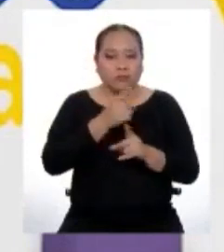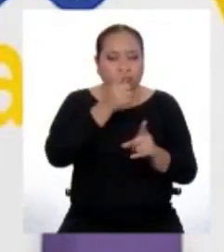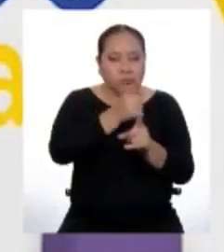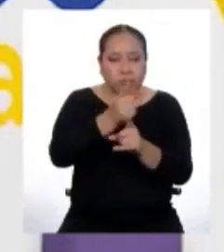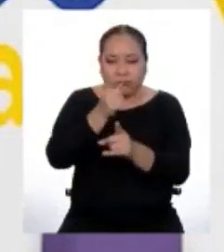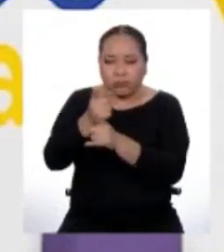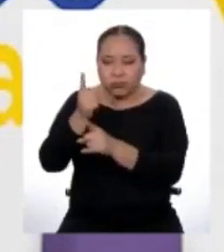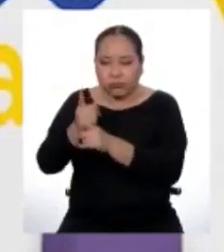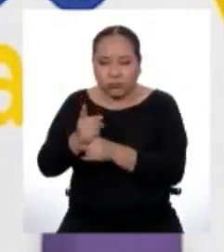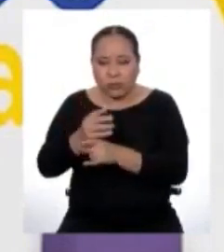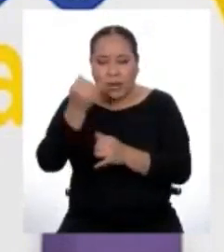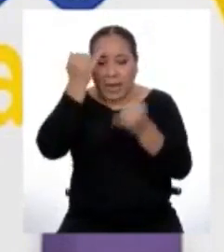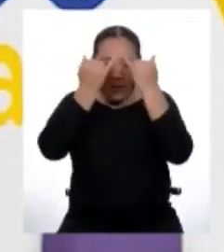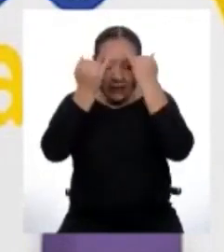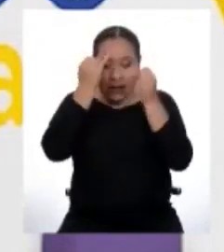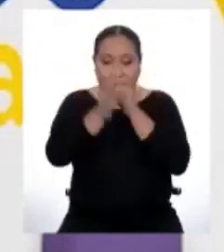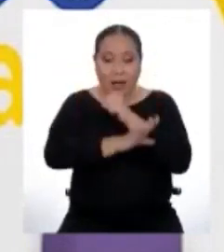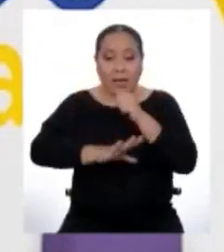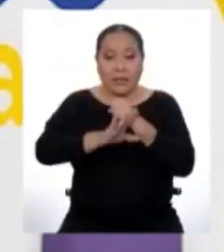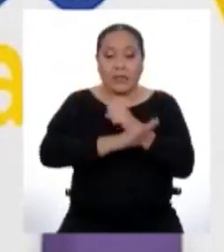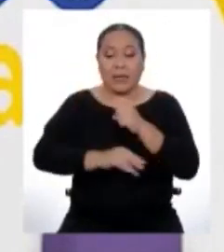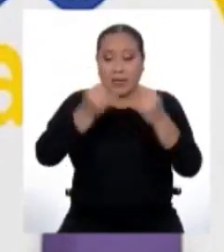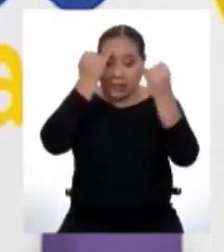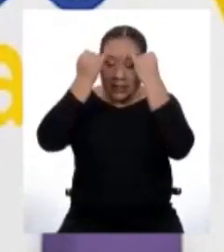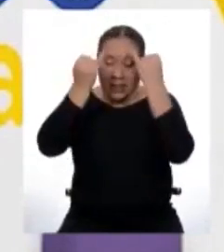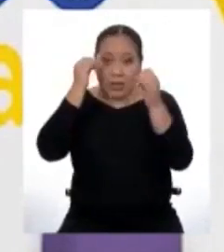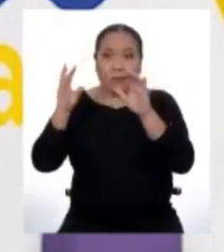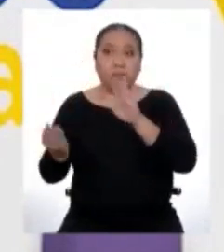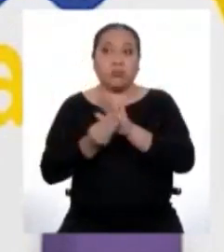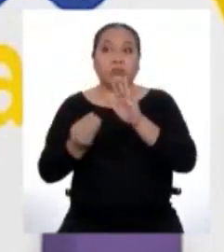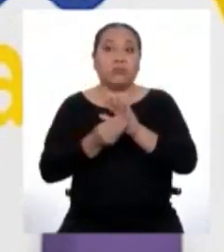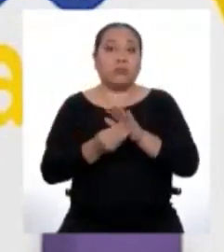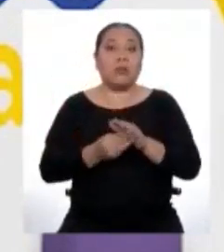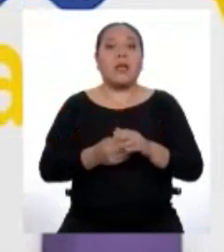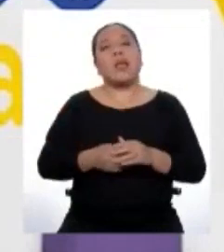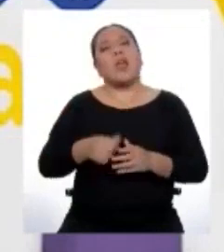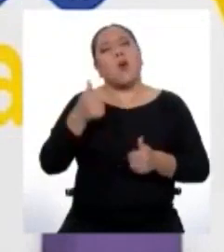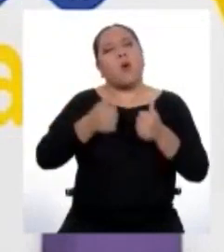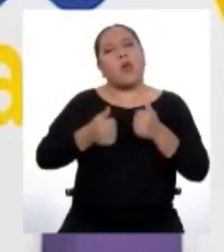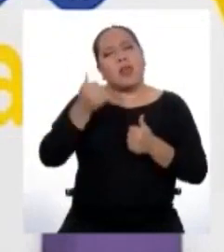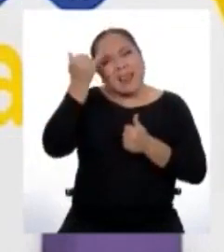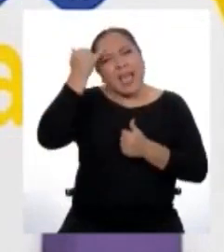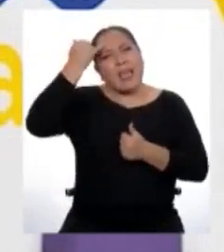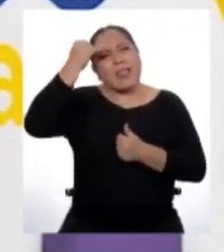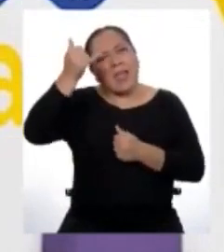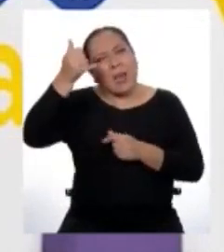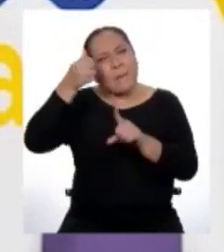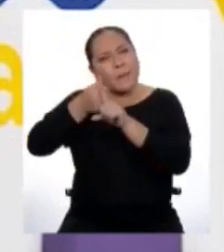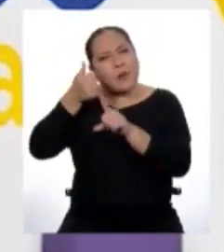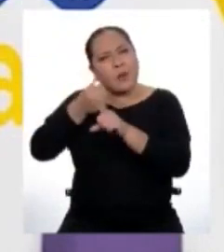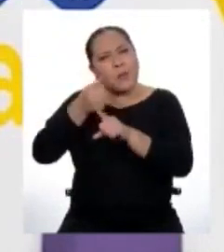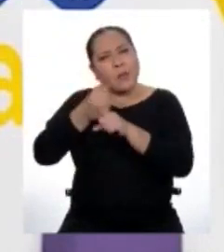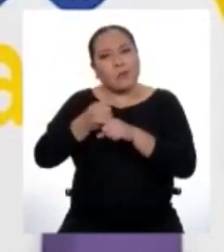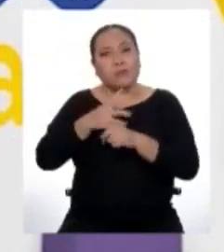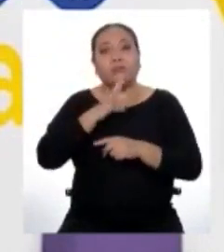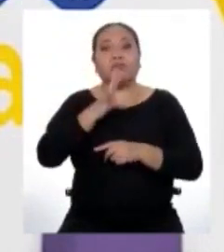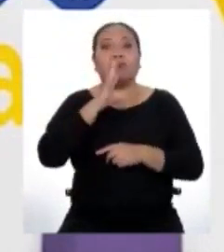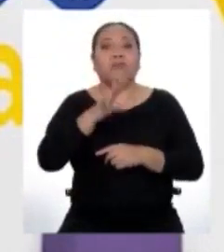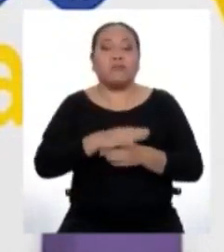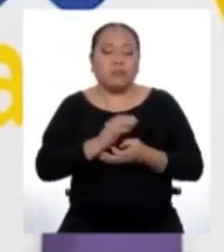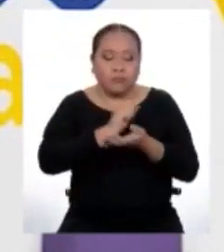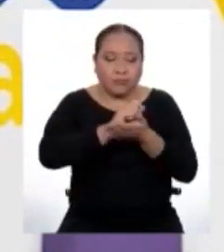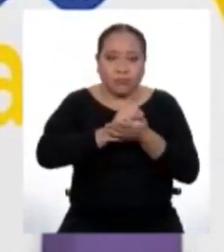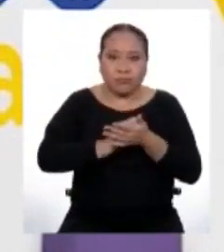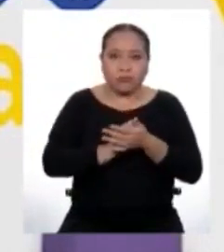principales, las ideas secundarias y la intención de la comunicación en los textos escritos y en los textos orales o hablados. Y la vamos a hacer con una